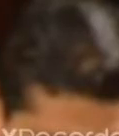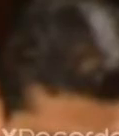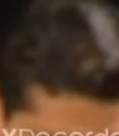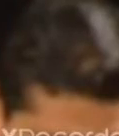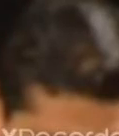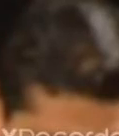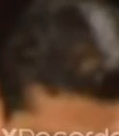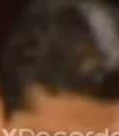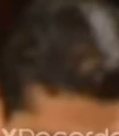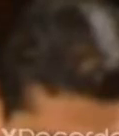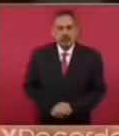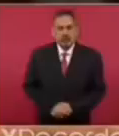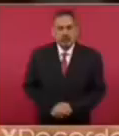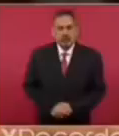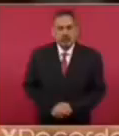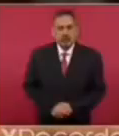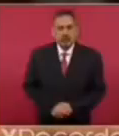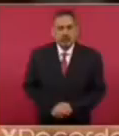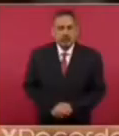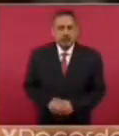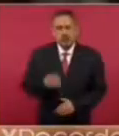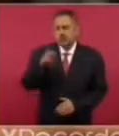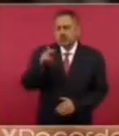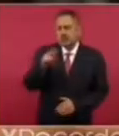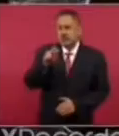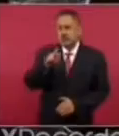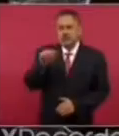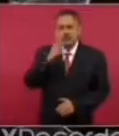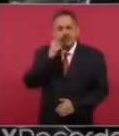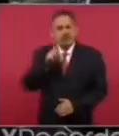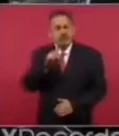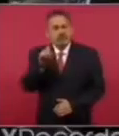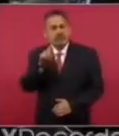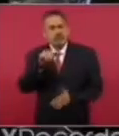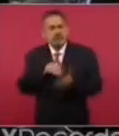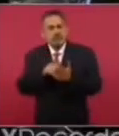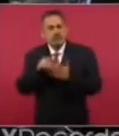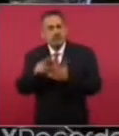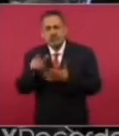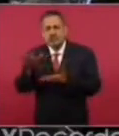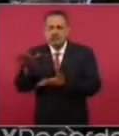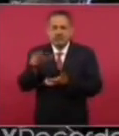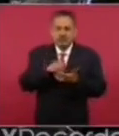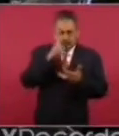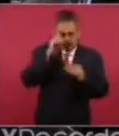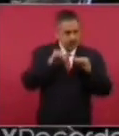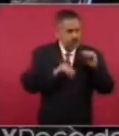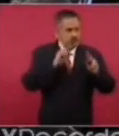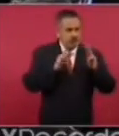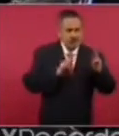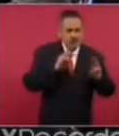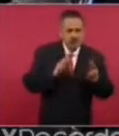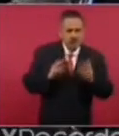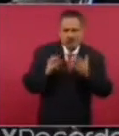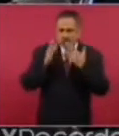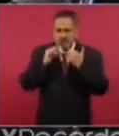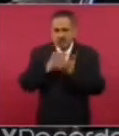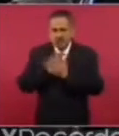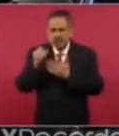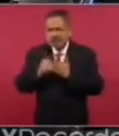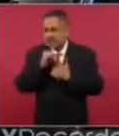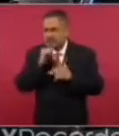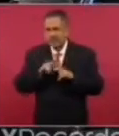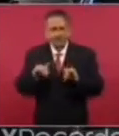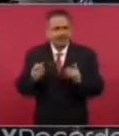de pesos para un supuesto museo que no existe, ni siquiera está del anteproyecto, hay que decir las cosas